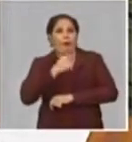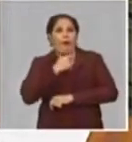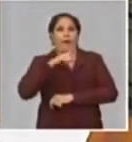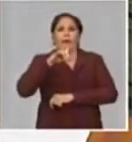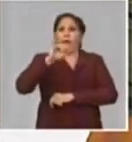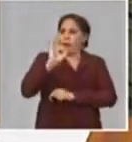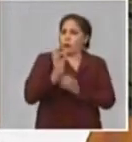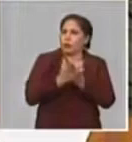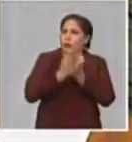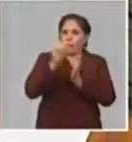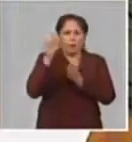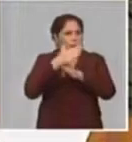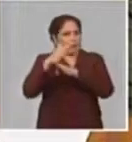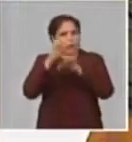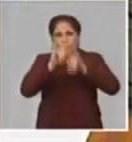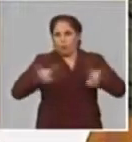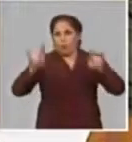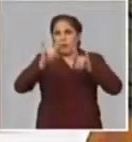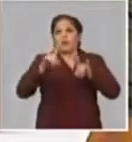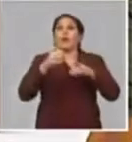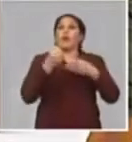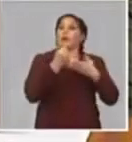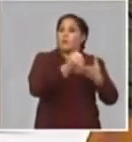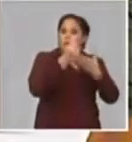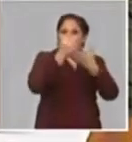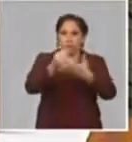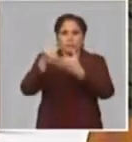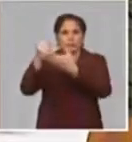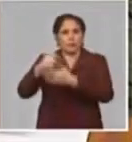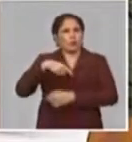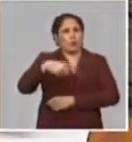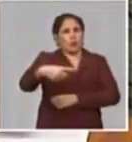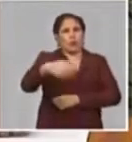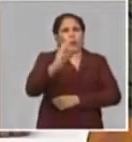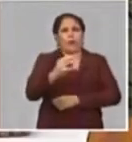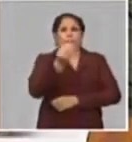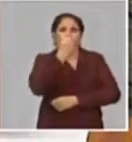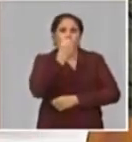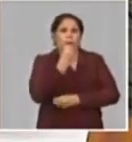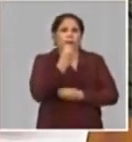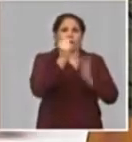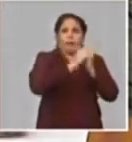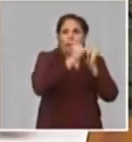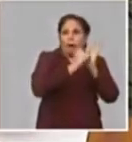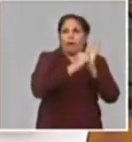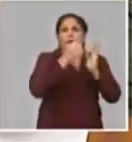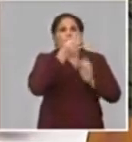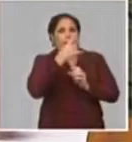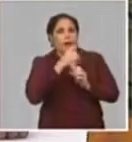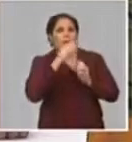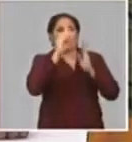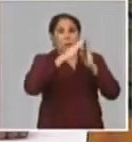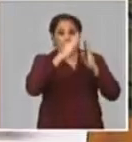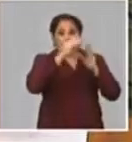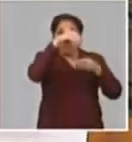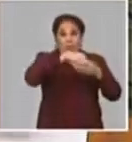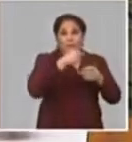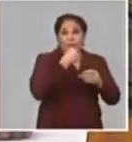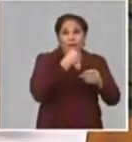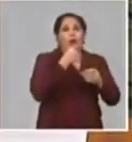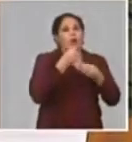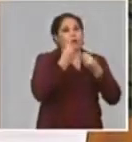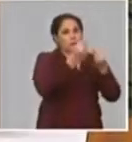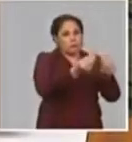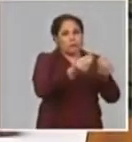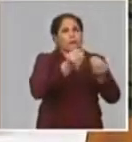estudiantes de otras universidades que también están contribuyendo día a día a llevar la alimentación y los medicamentos a las personas más vulnerables, a las